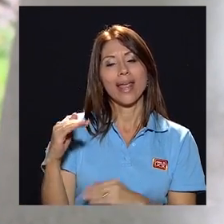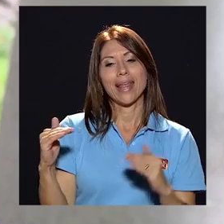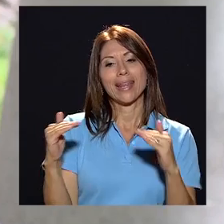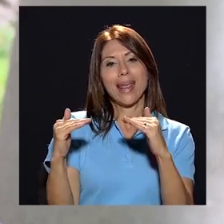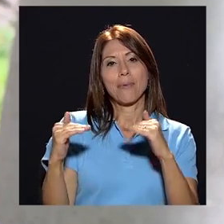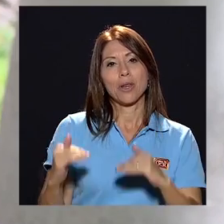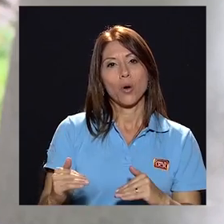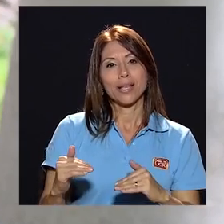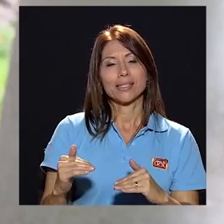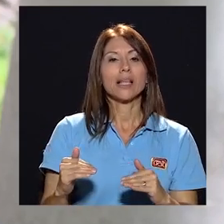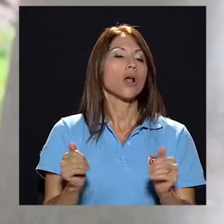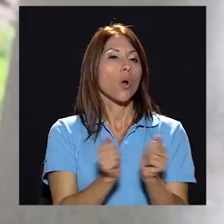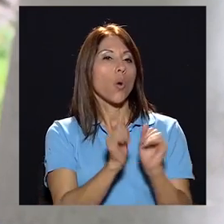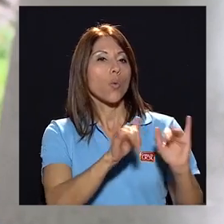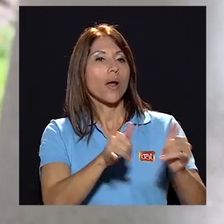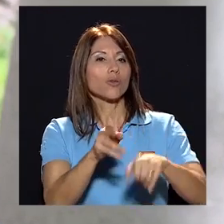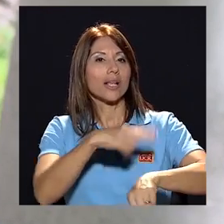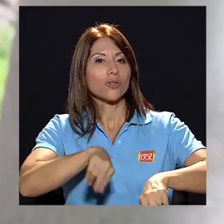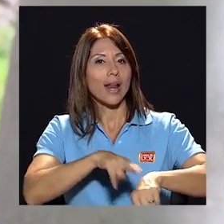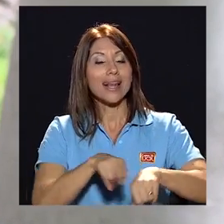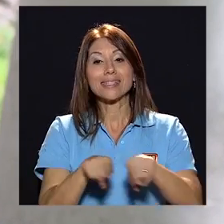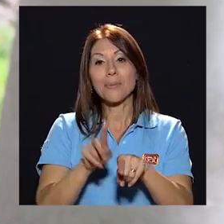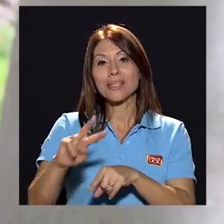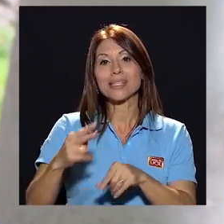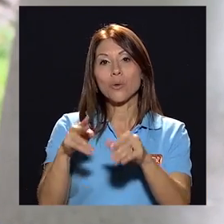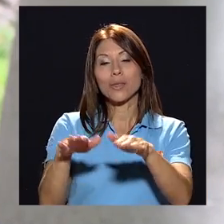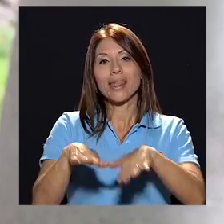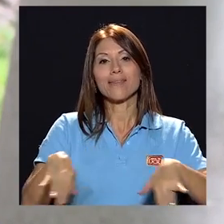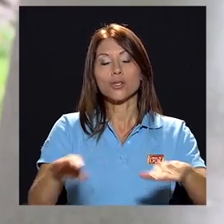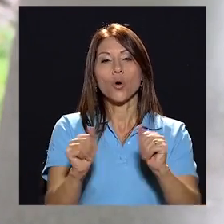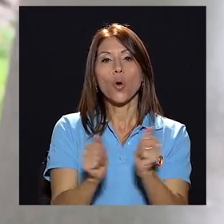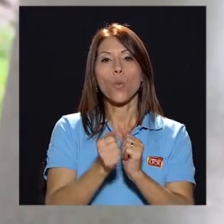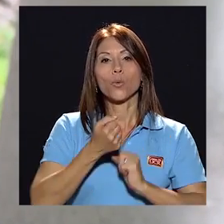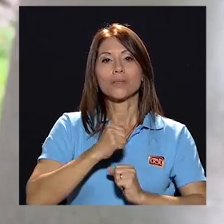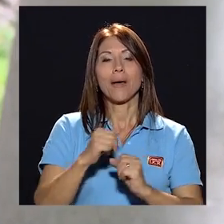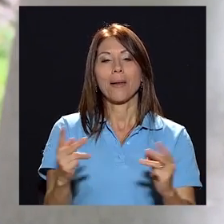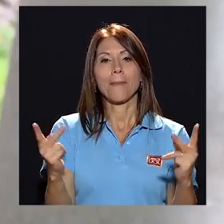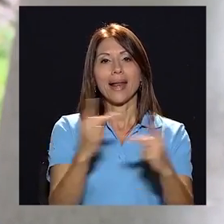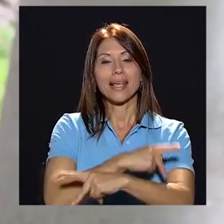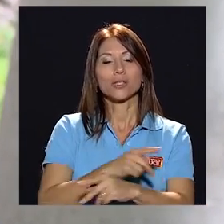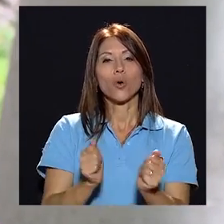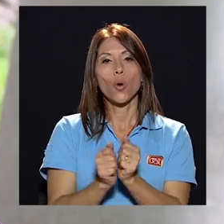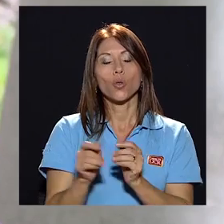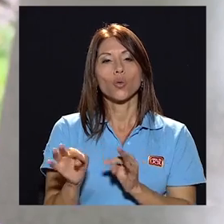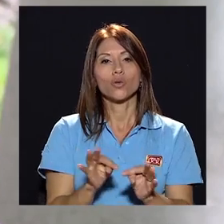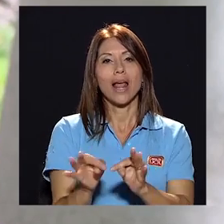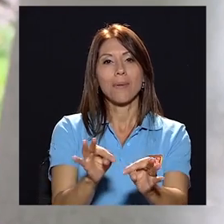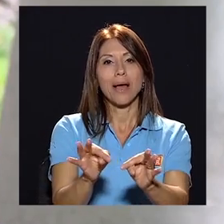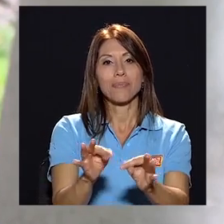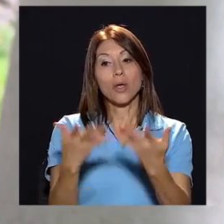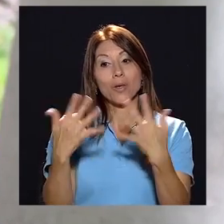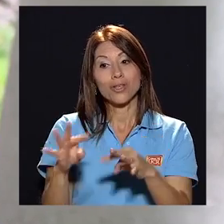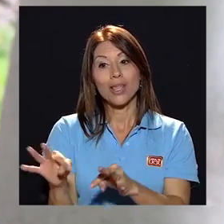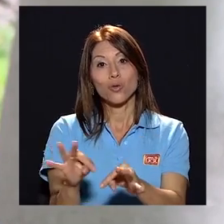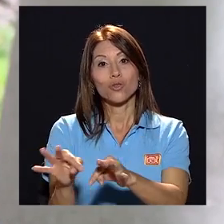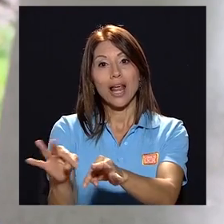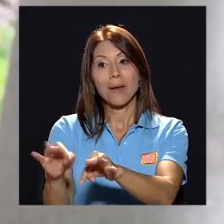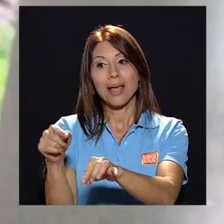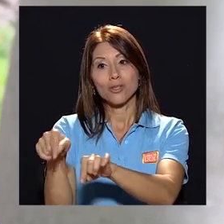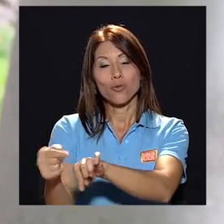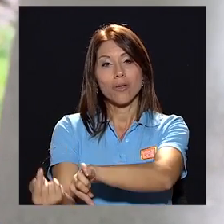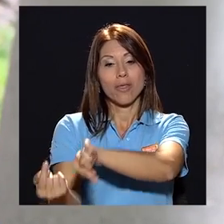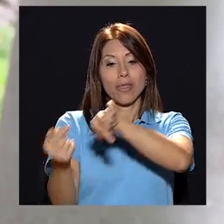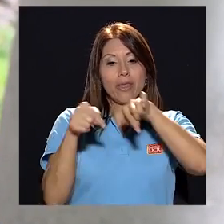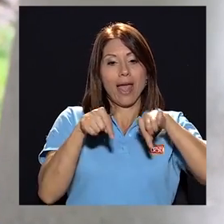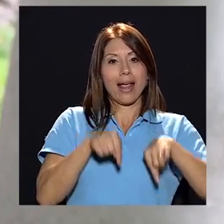menores juegos nacionales jugué en segunda división con el municipal paraíso y con Turrialba y cuando me vine de Turrialba para acá